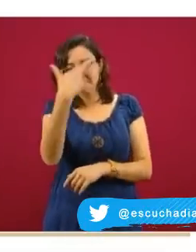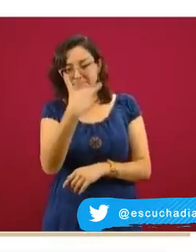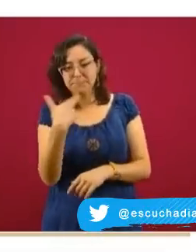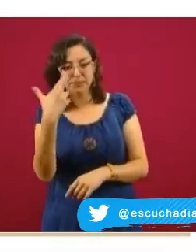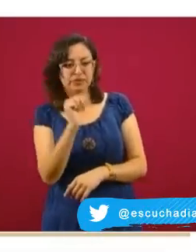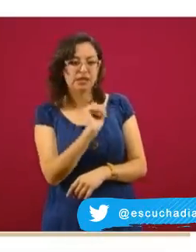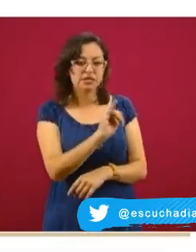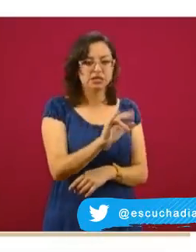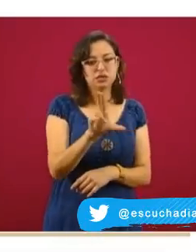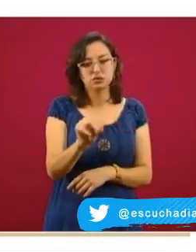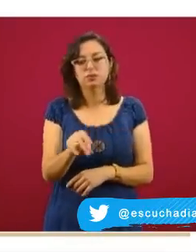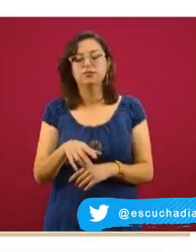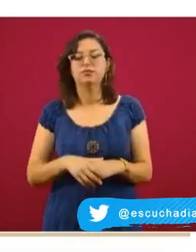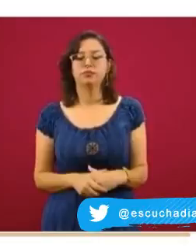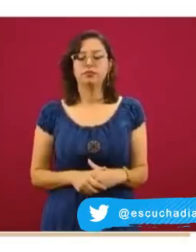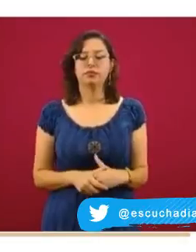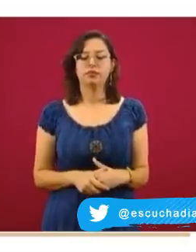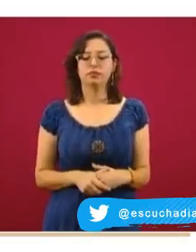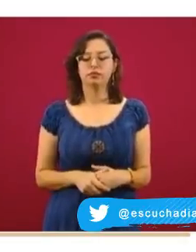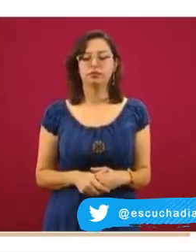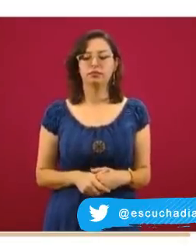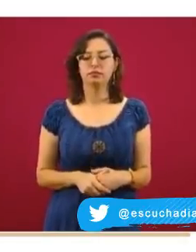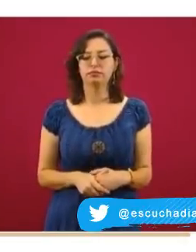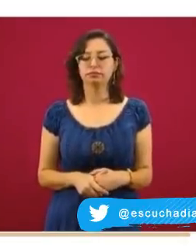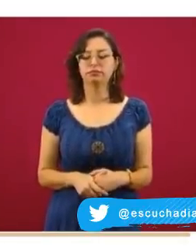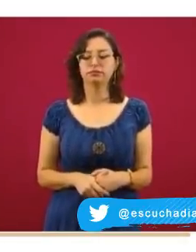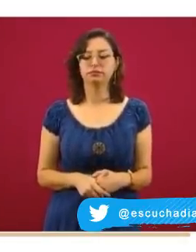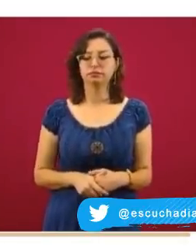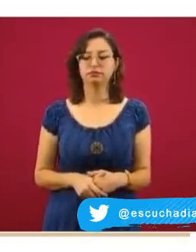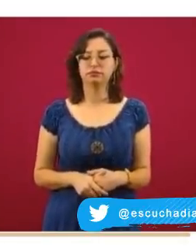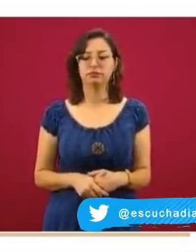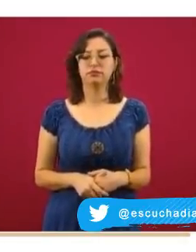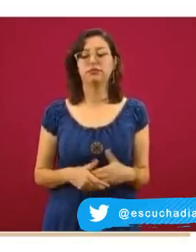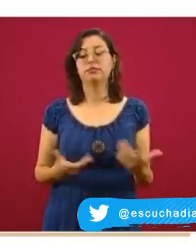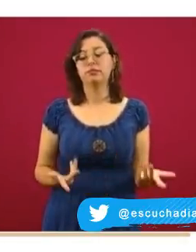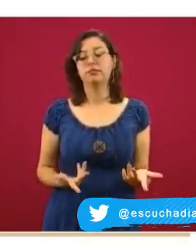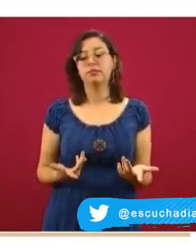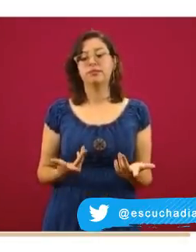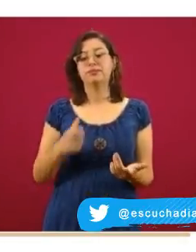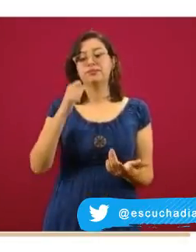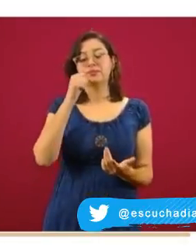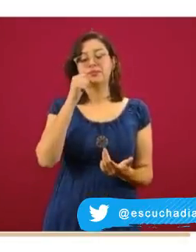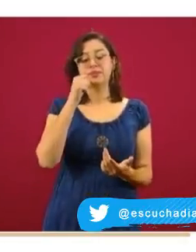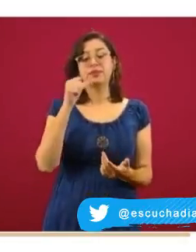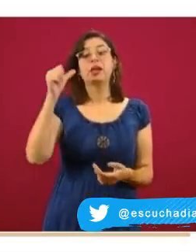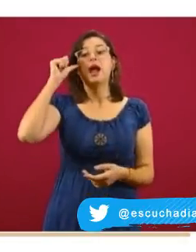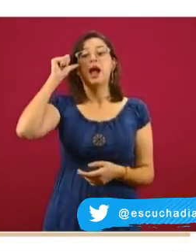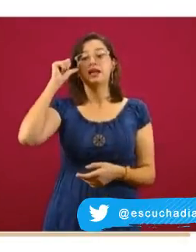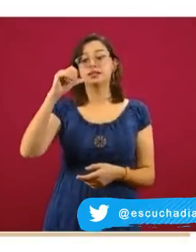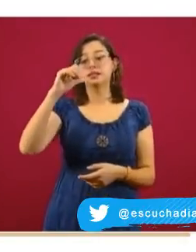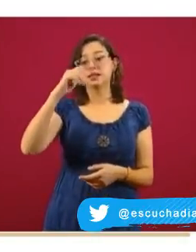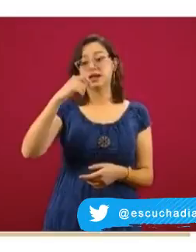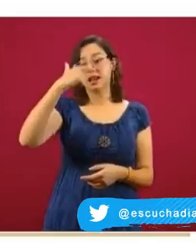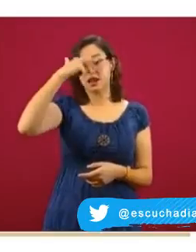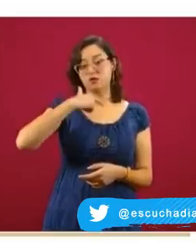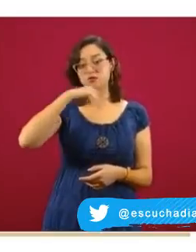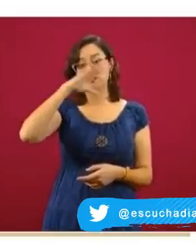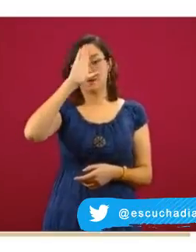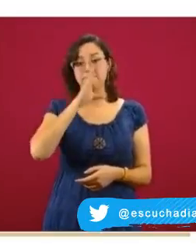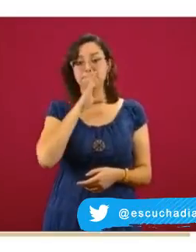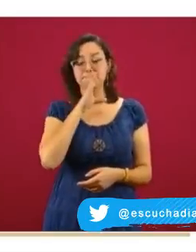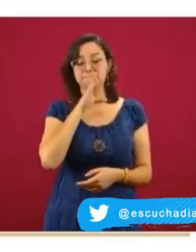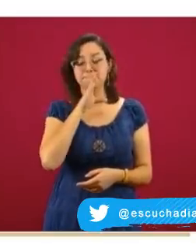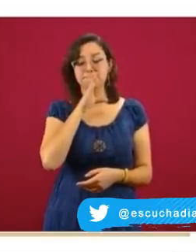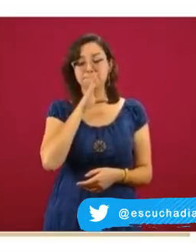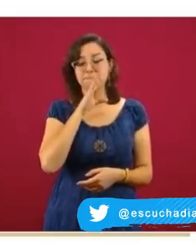descartarlo. El informe o el corte que es a la medianoche del día de ayer, en este momento,